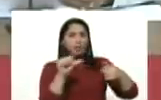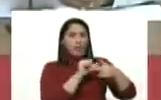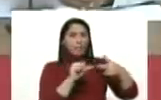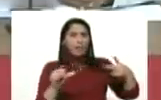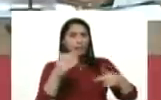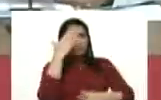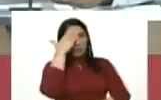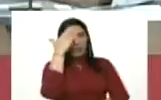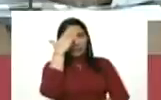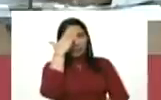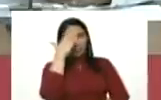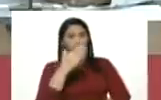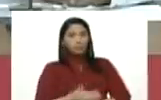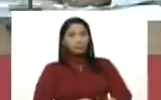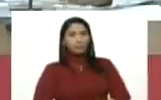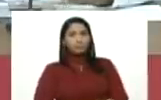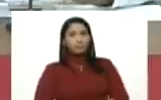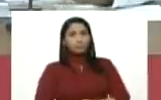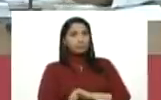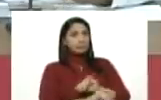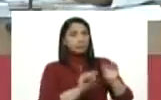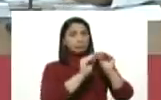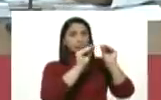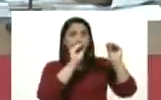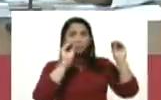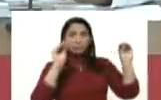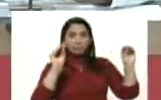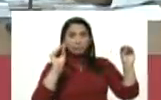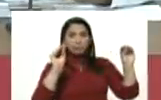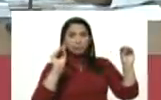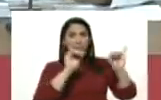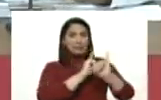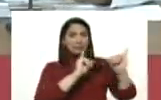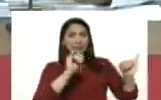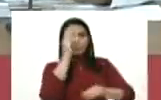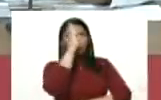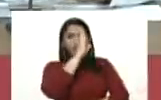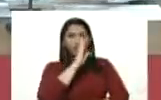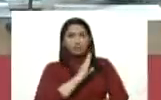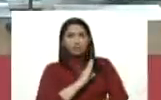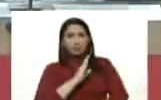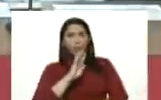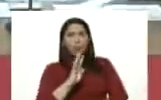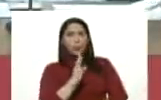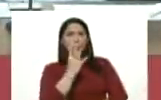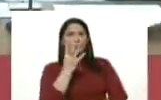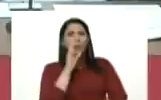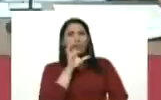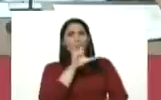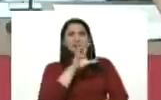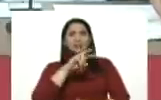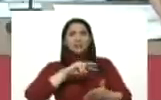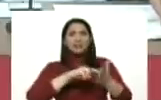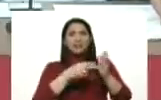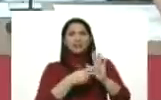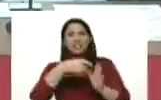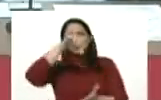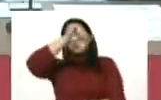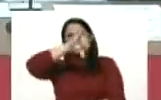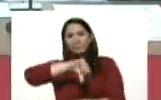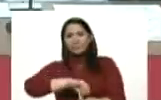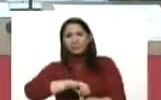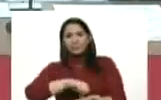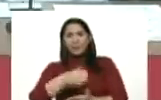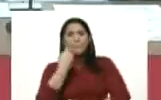Sabemos, como ya lo han alertado, ya Brasil es el cuarto país que significa epicentro de la